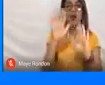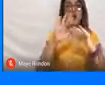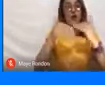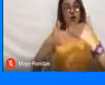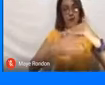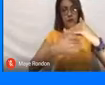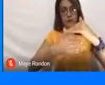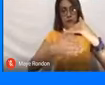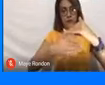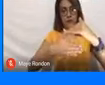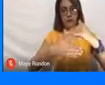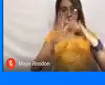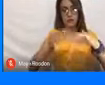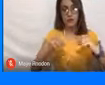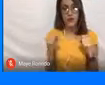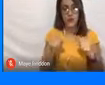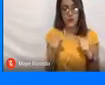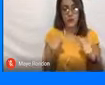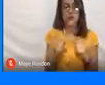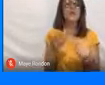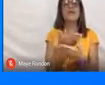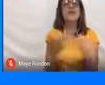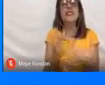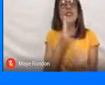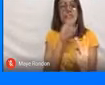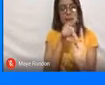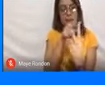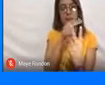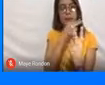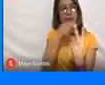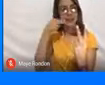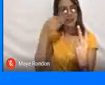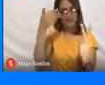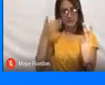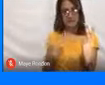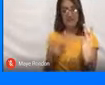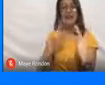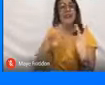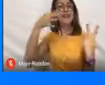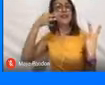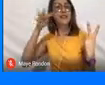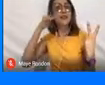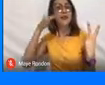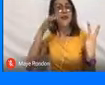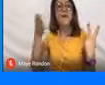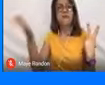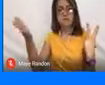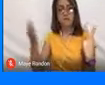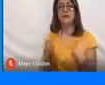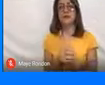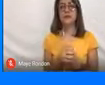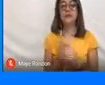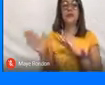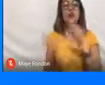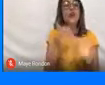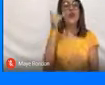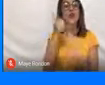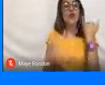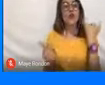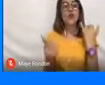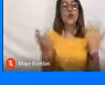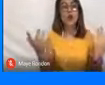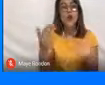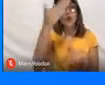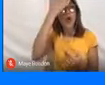República de Panamá de Bogotá. Ellas son Mayerly Rondón y Silvia Valdés. Y, por último, no